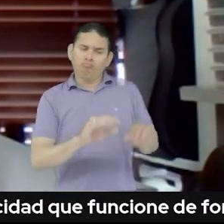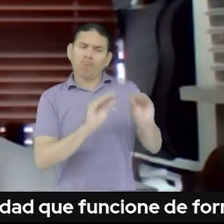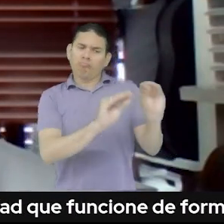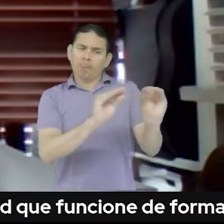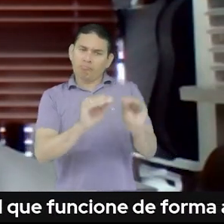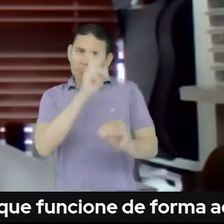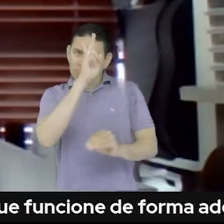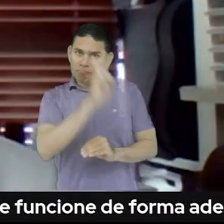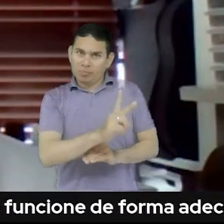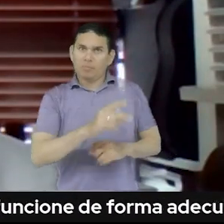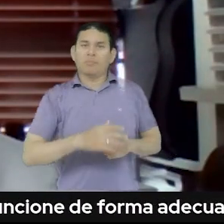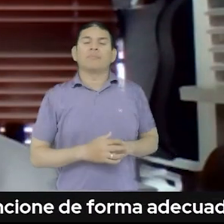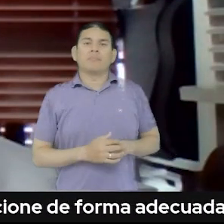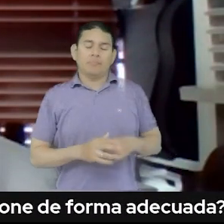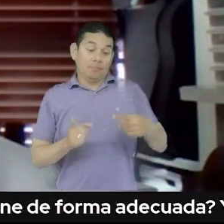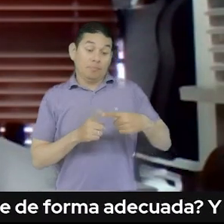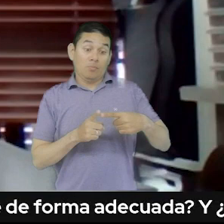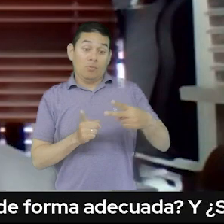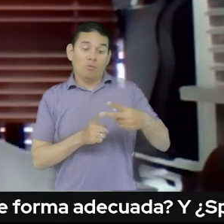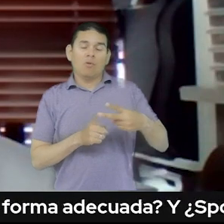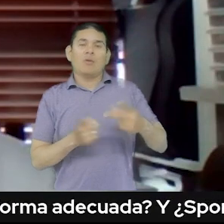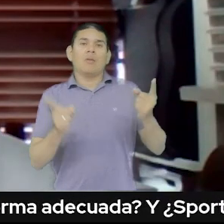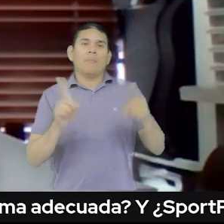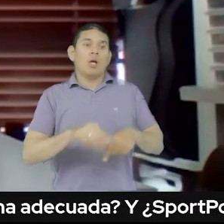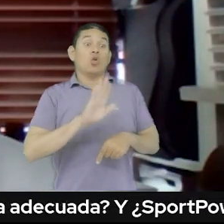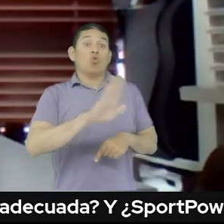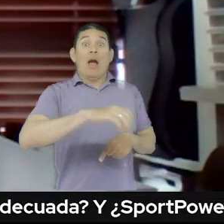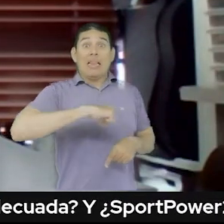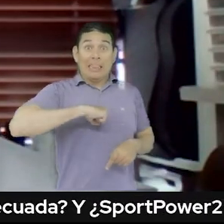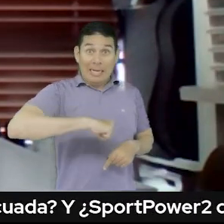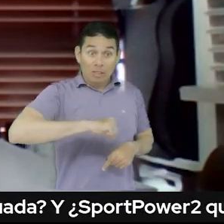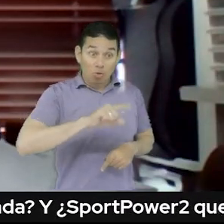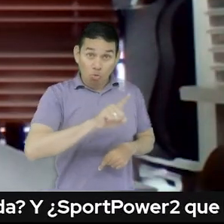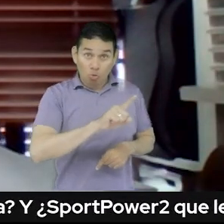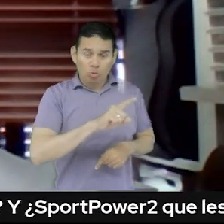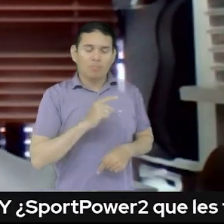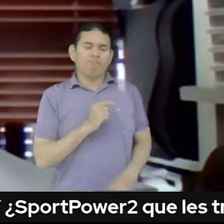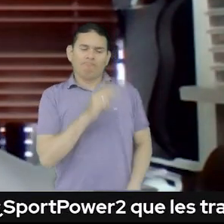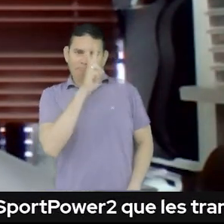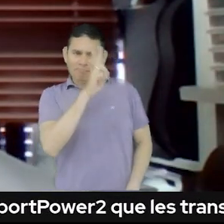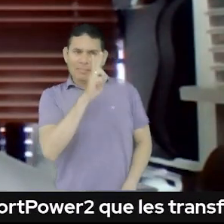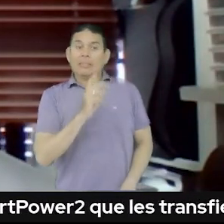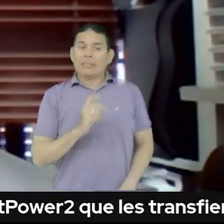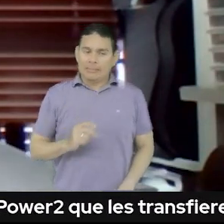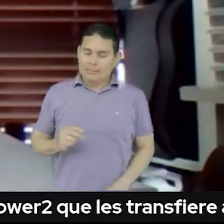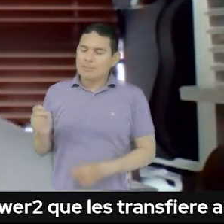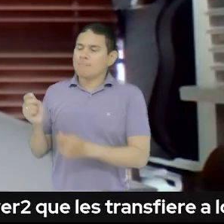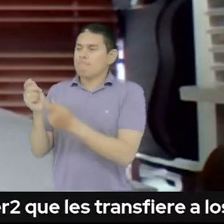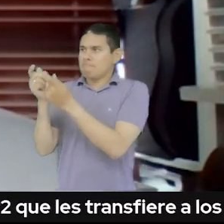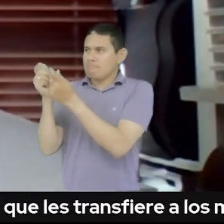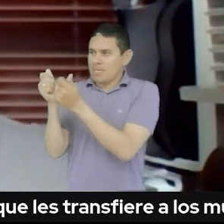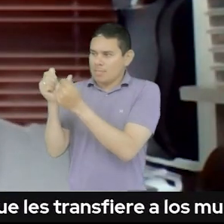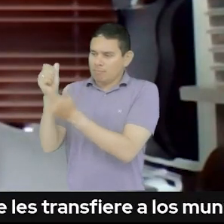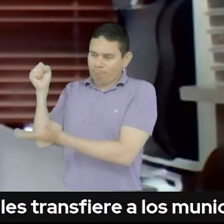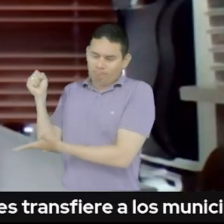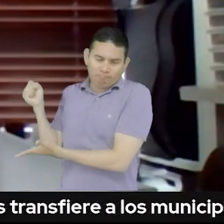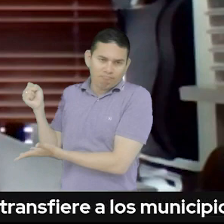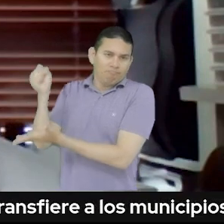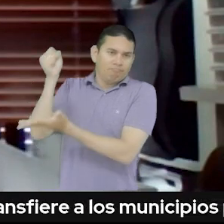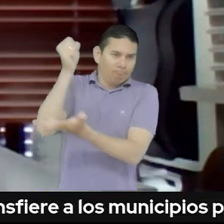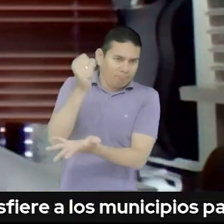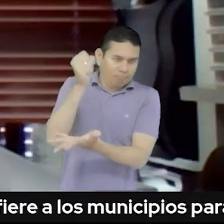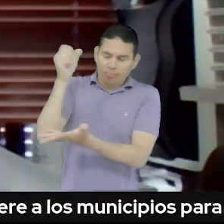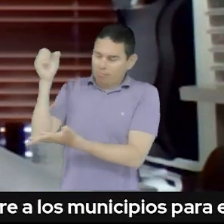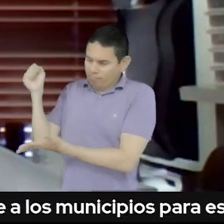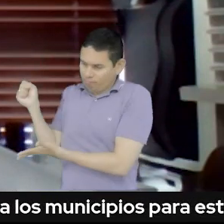que haya una redistribución. Y esa redistribución significa que se generen recursos, se organizen los